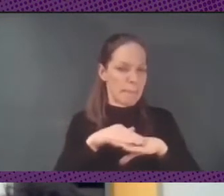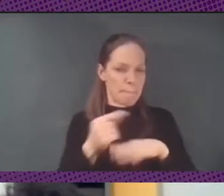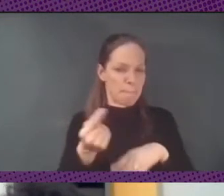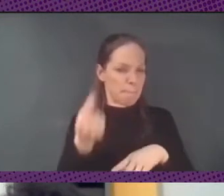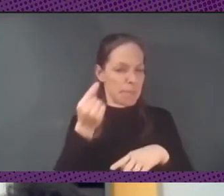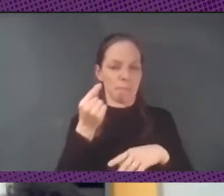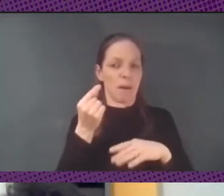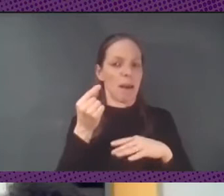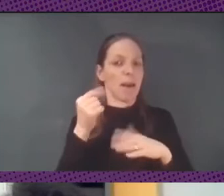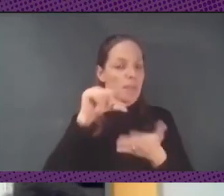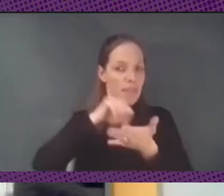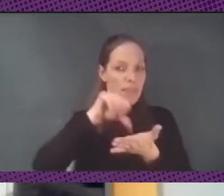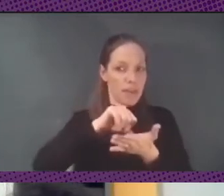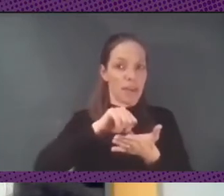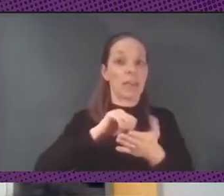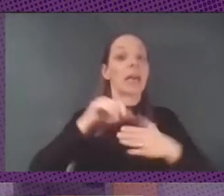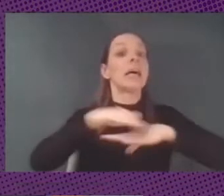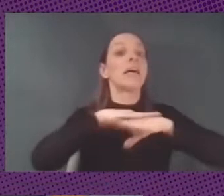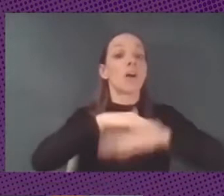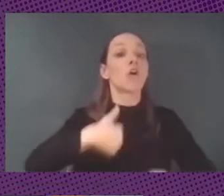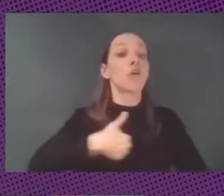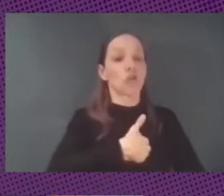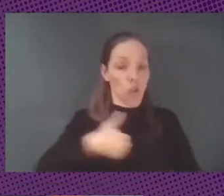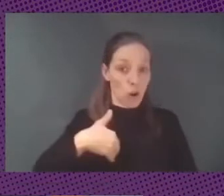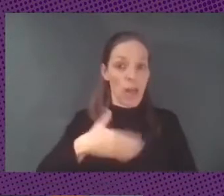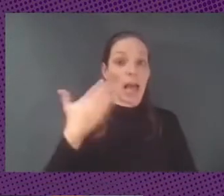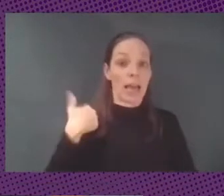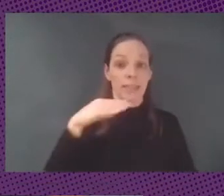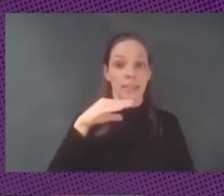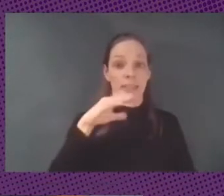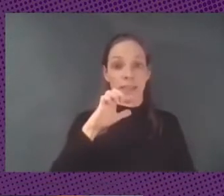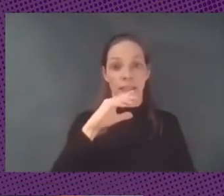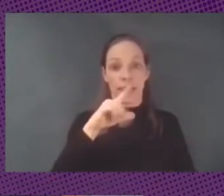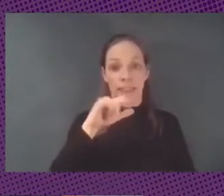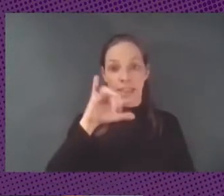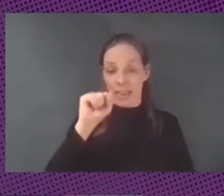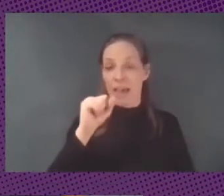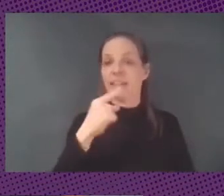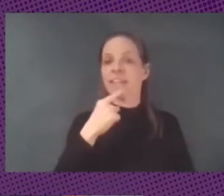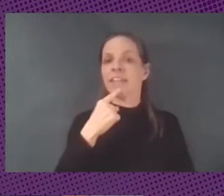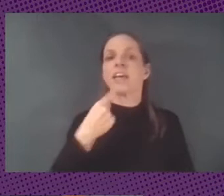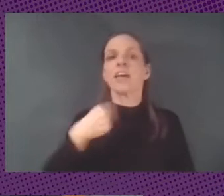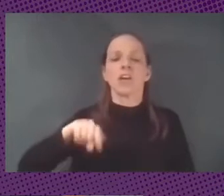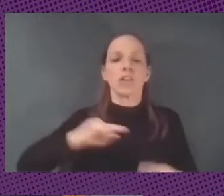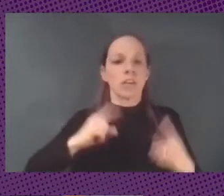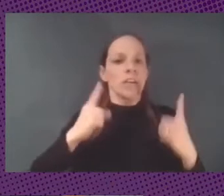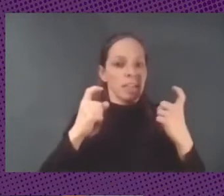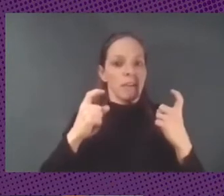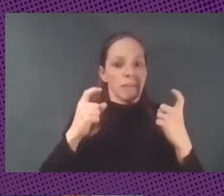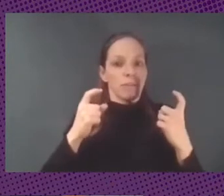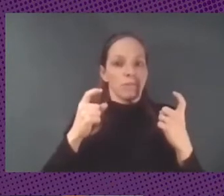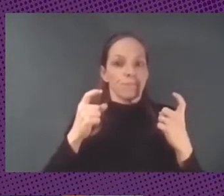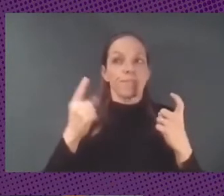Estado Cecilia lo ha apuntado cuando decía claro necesitamos que Javier necesitamos